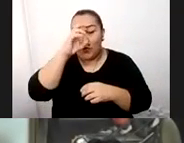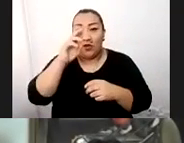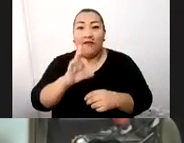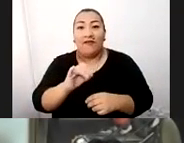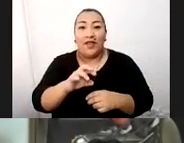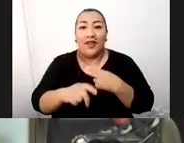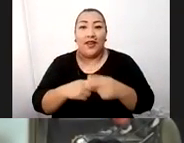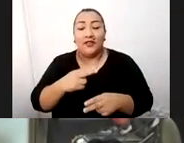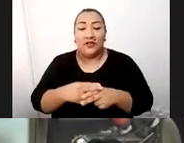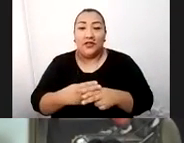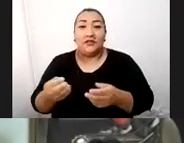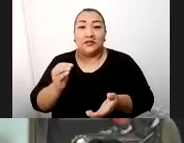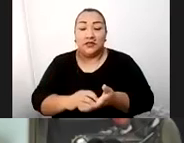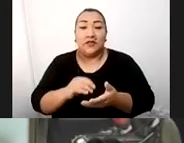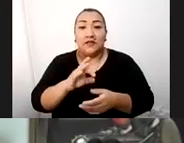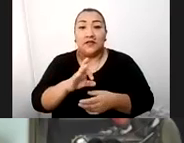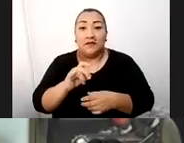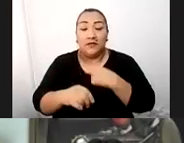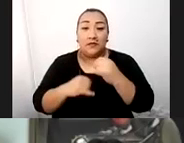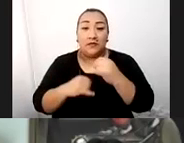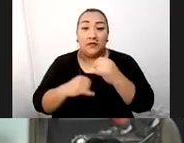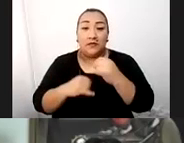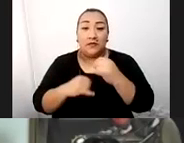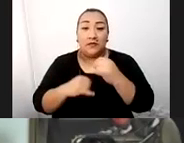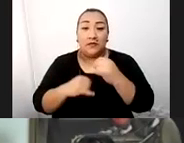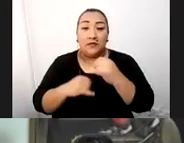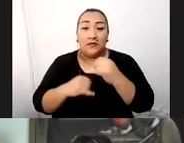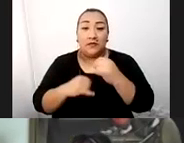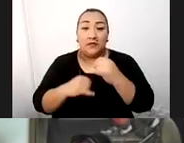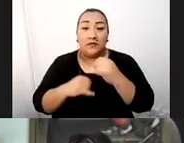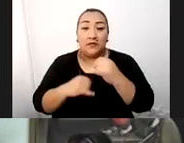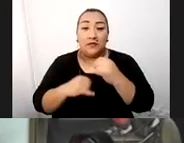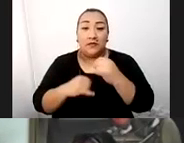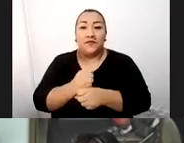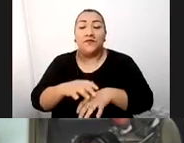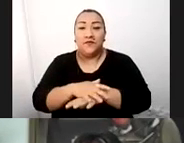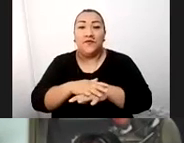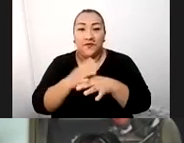además una feria internacional la primera que vamos a comenzar a institucionalizar.